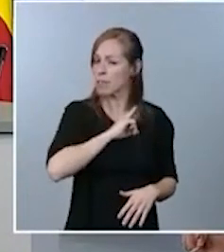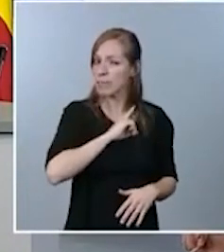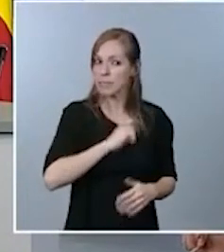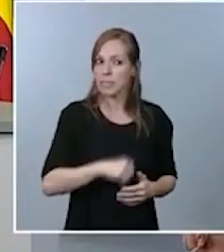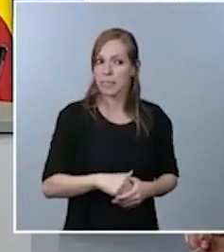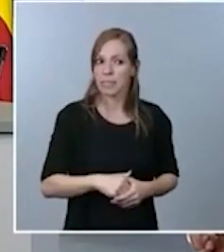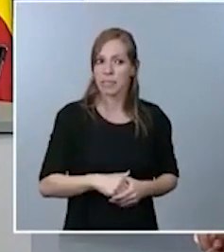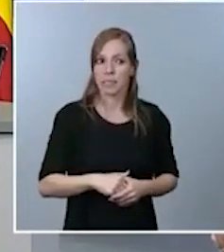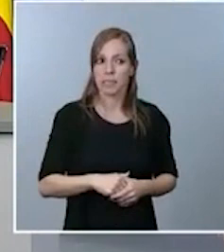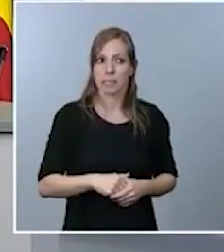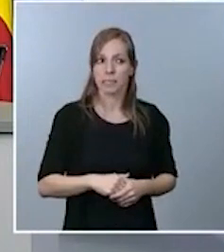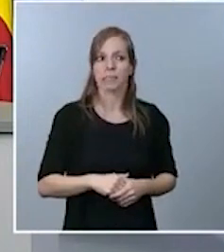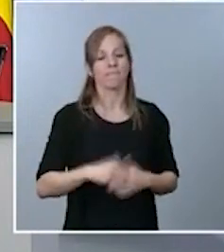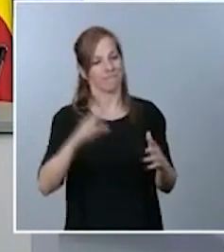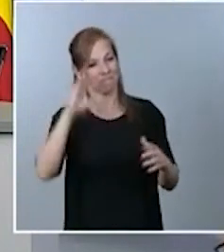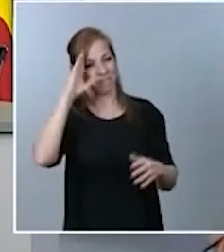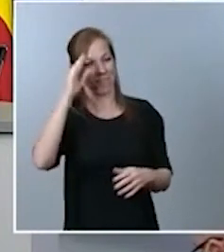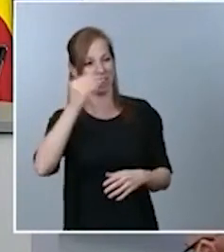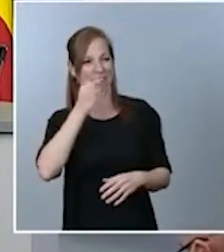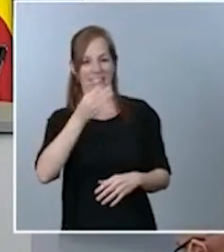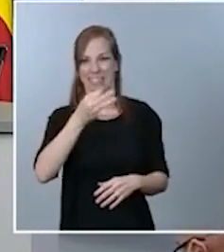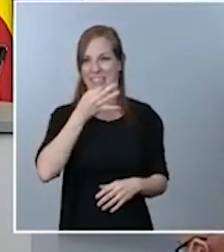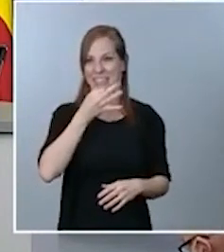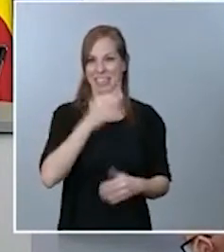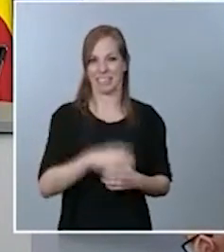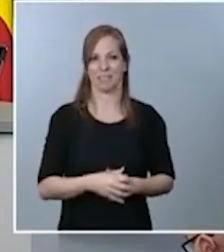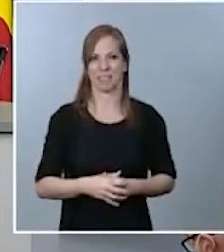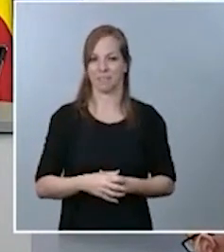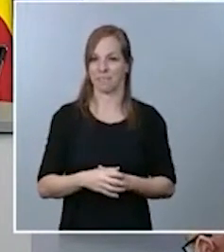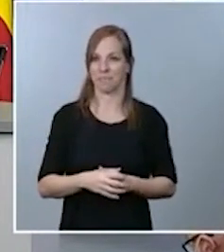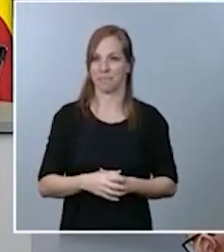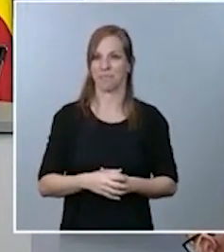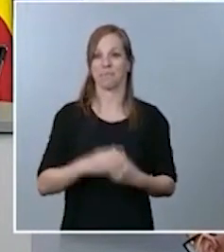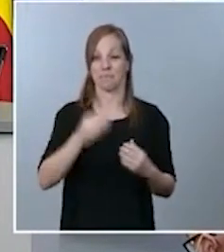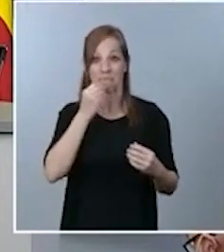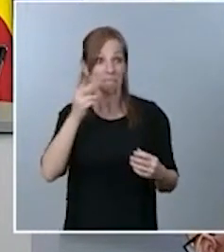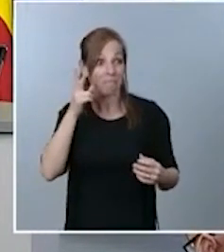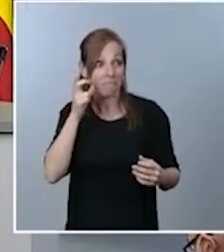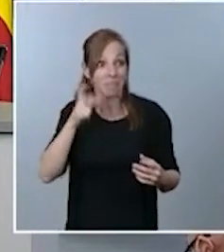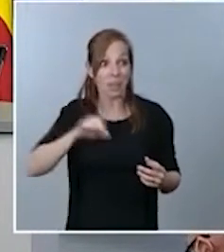Hola, ¿qué tal? Buenas tardes. Bien, ¿me escucháis bien, no?